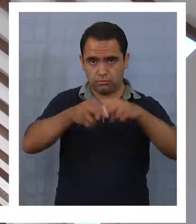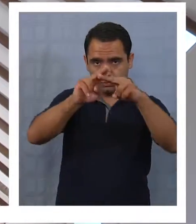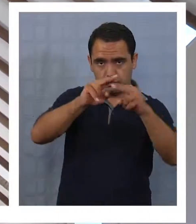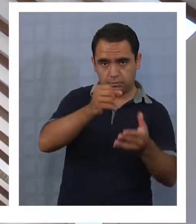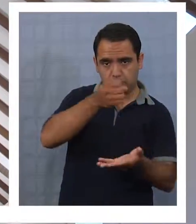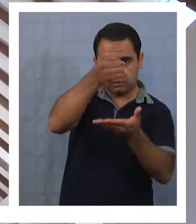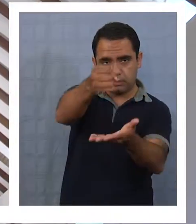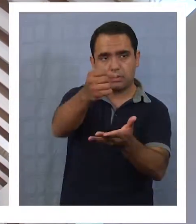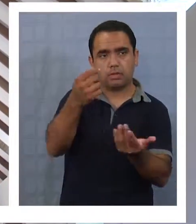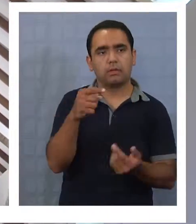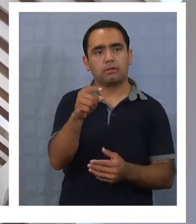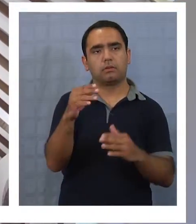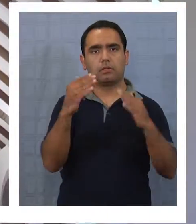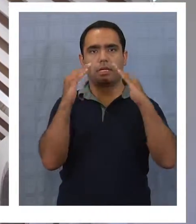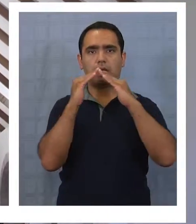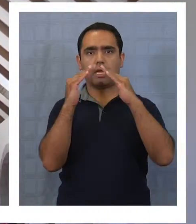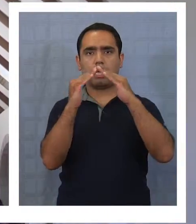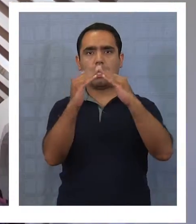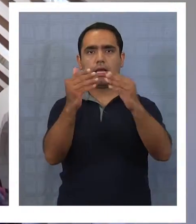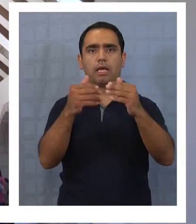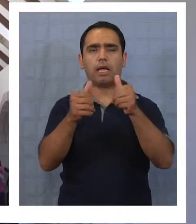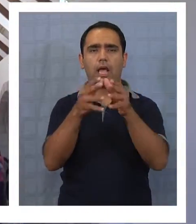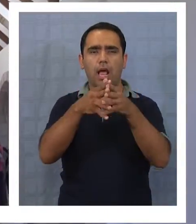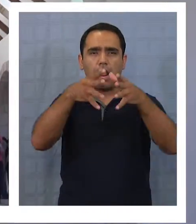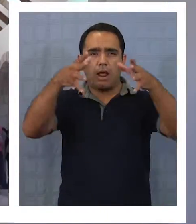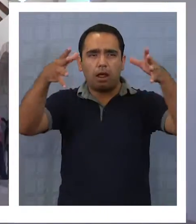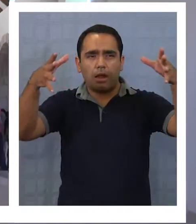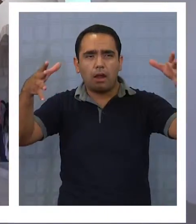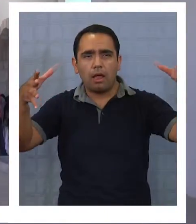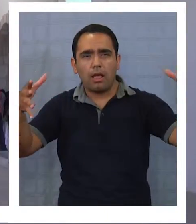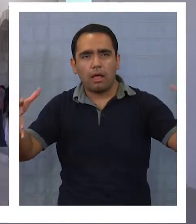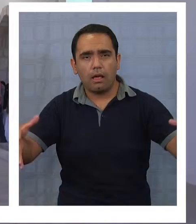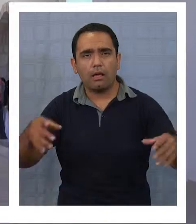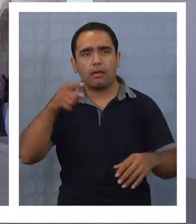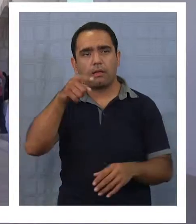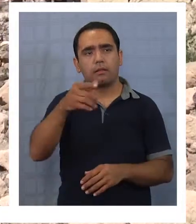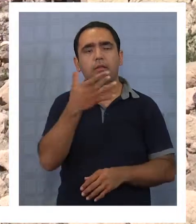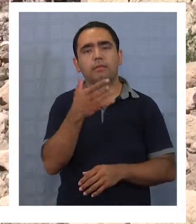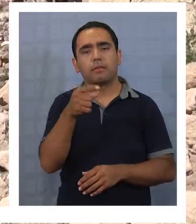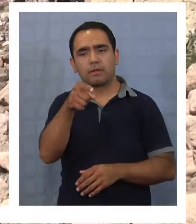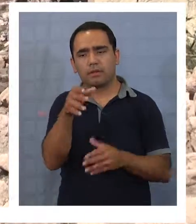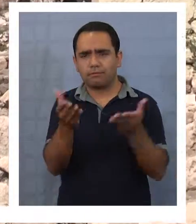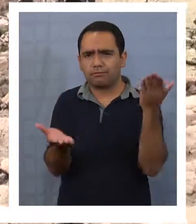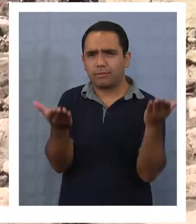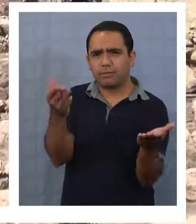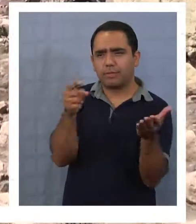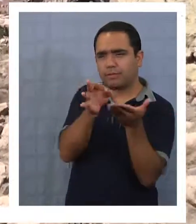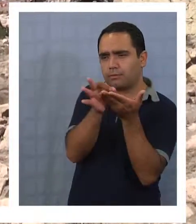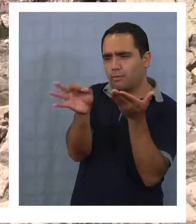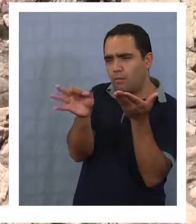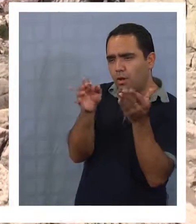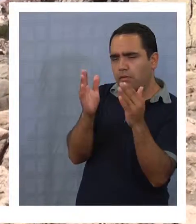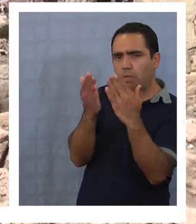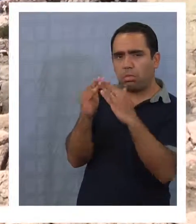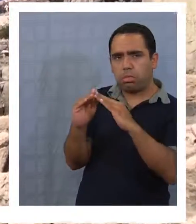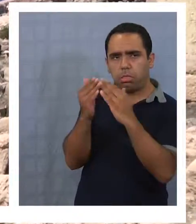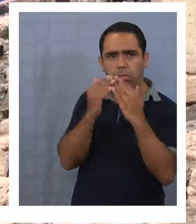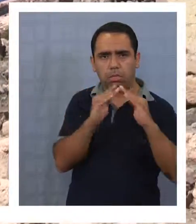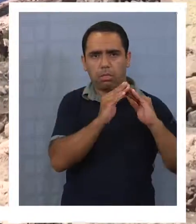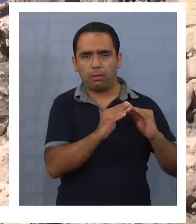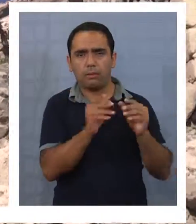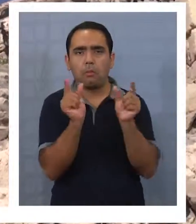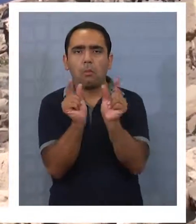destaca por su enorme envergadura que contrasta con el progresivo deterioro del pueblo, que fue perdiendo a sus